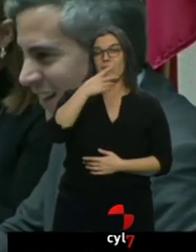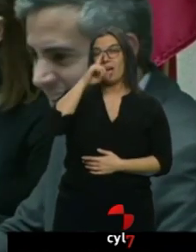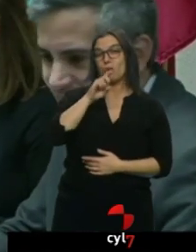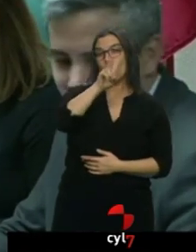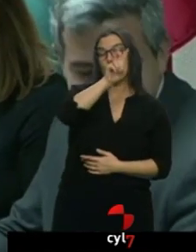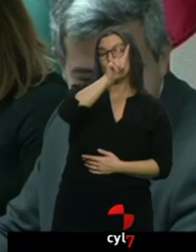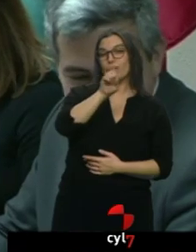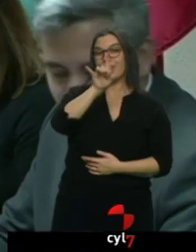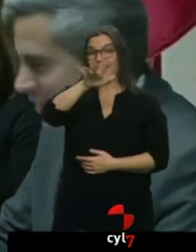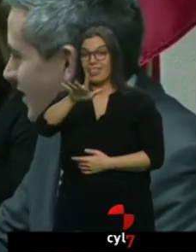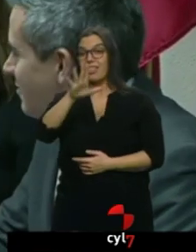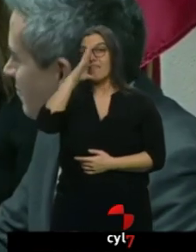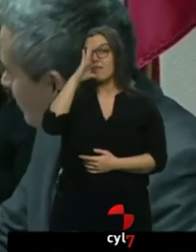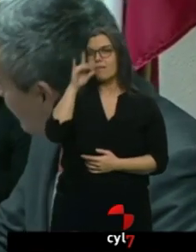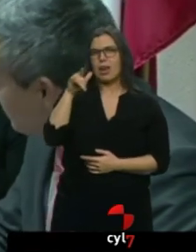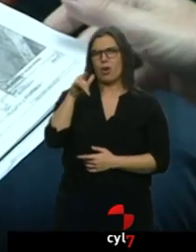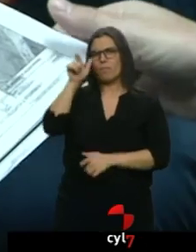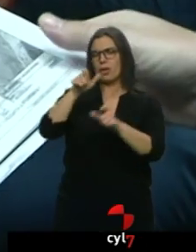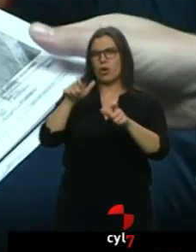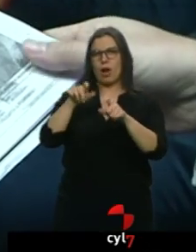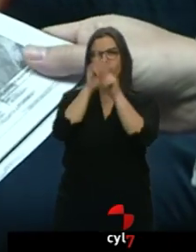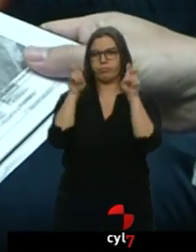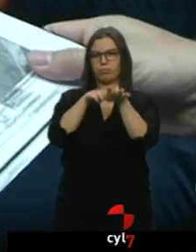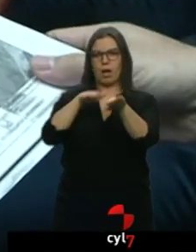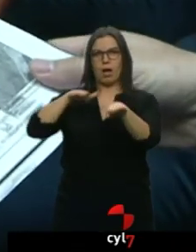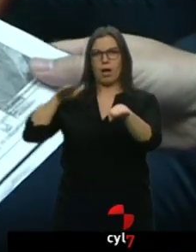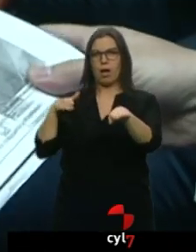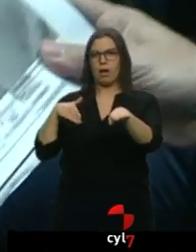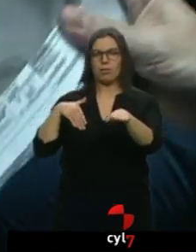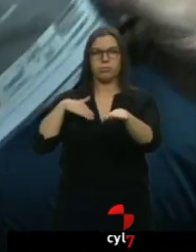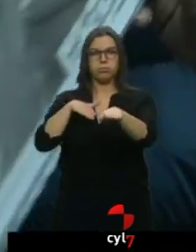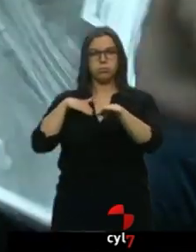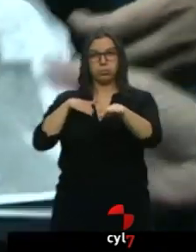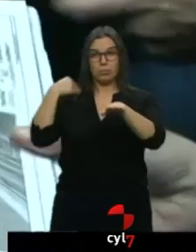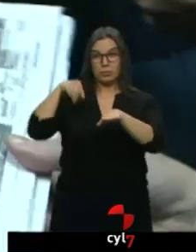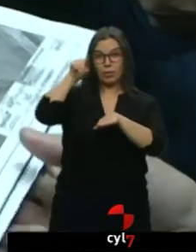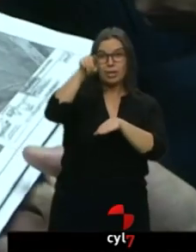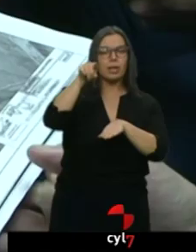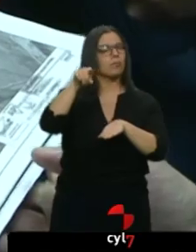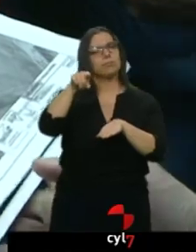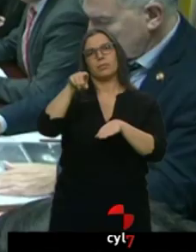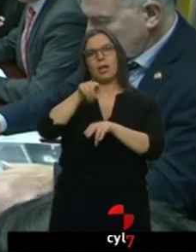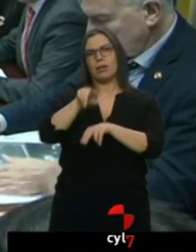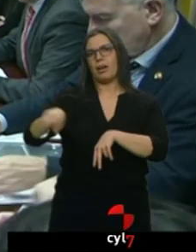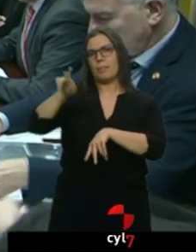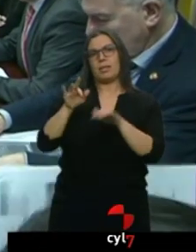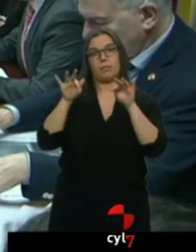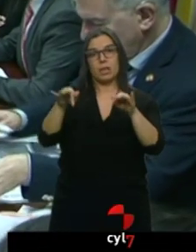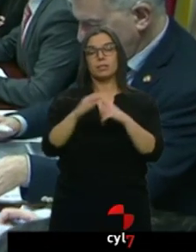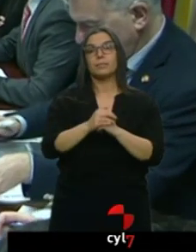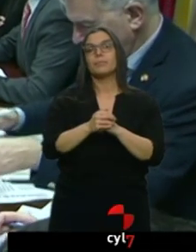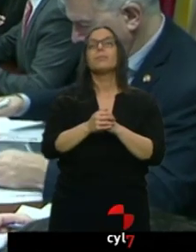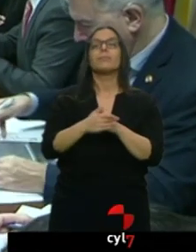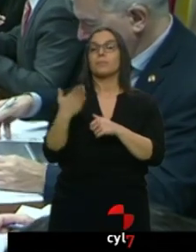incomunicadas en sus vehículos en el puerto de Pozazal entre Cantabria y Castilla y León, no vuelvan a repetirse. Hoy, todas las partes implicadas de ambas